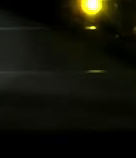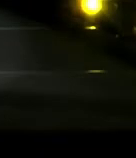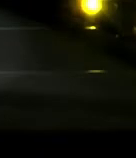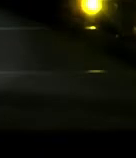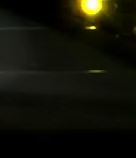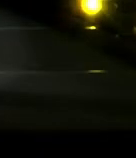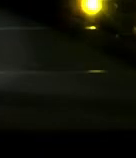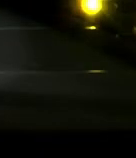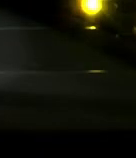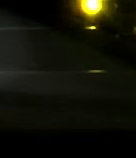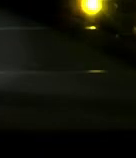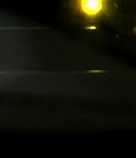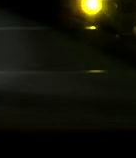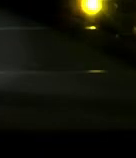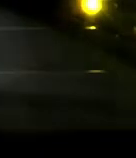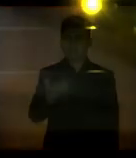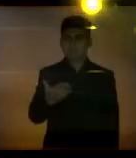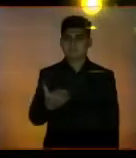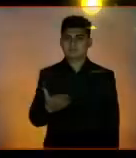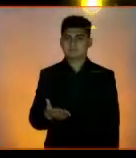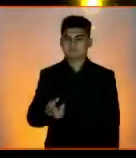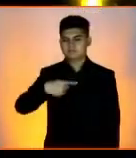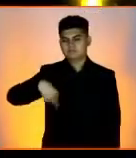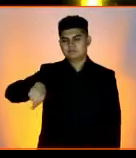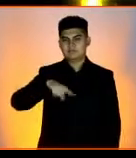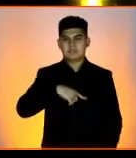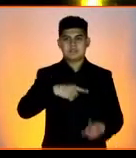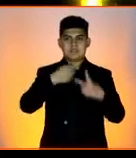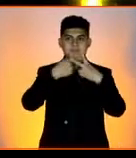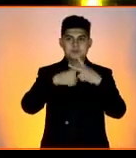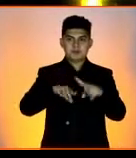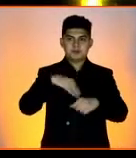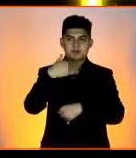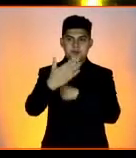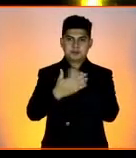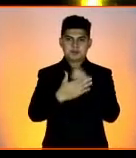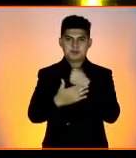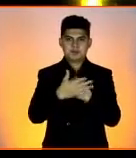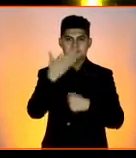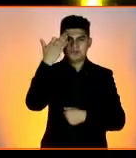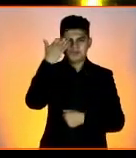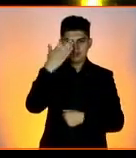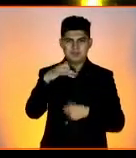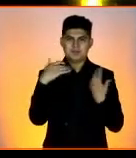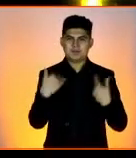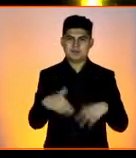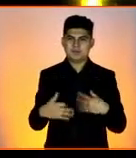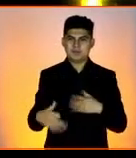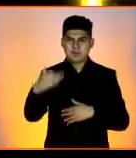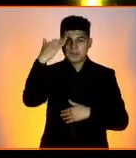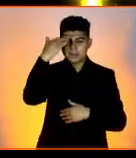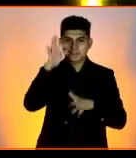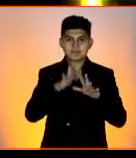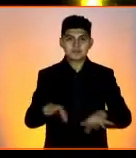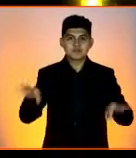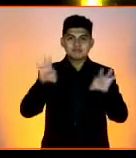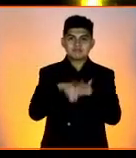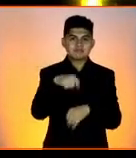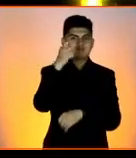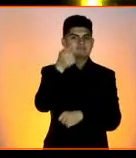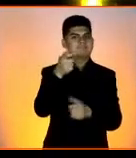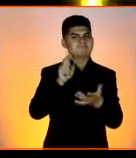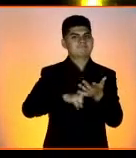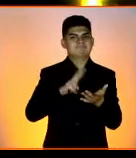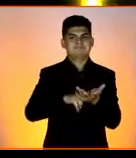Bien, pues así es que damos inicio a nuestro próximo momento. Es un momento muy importante y muy significativo,